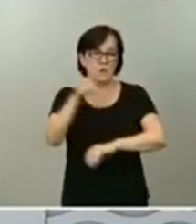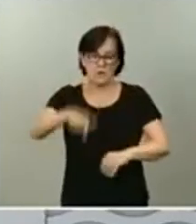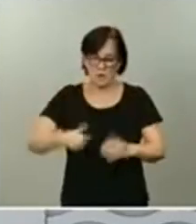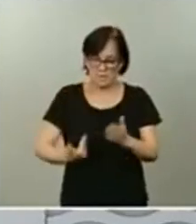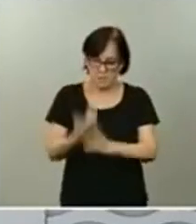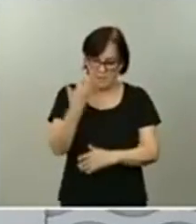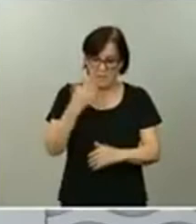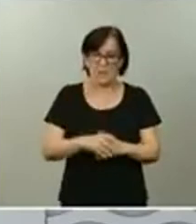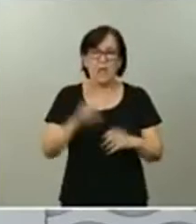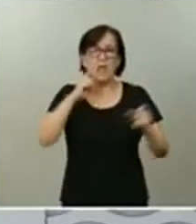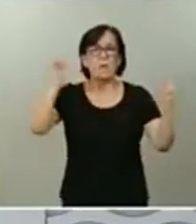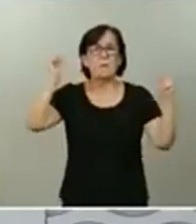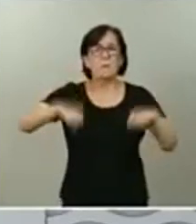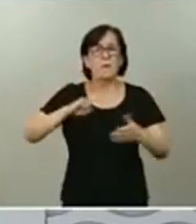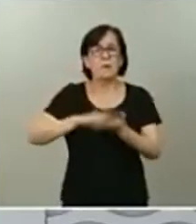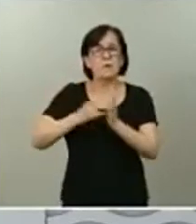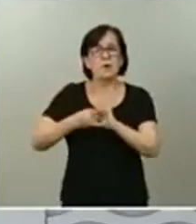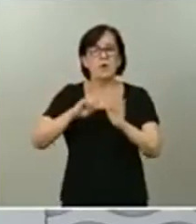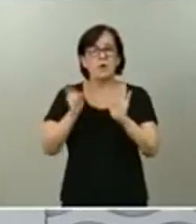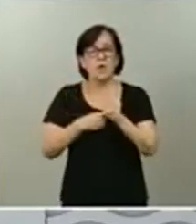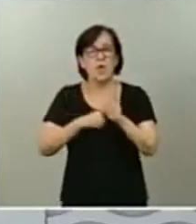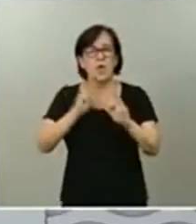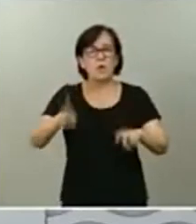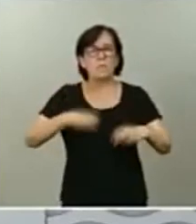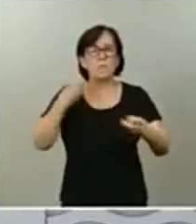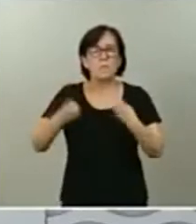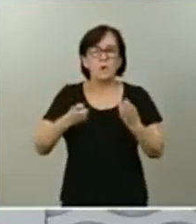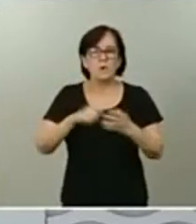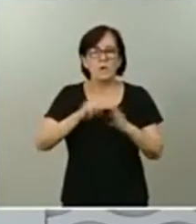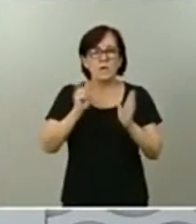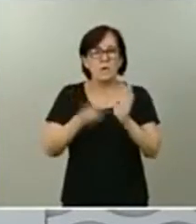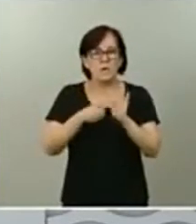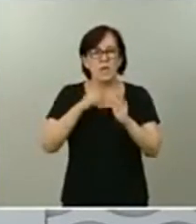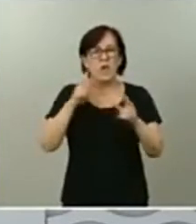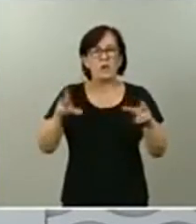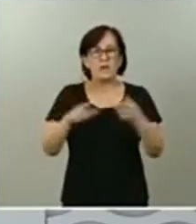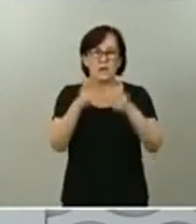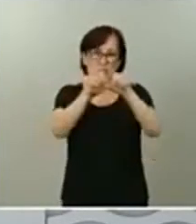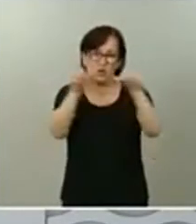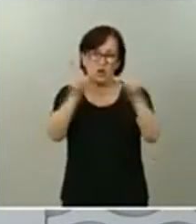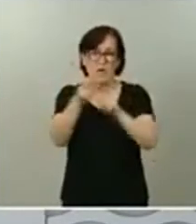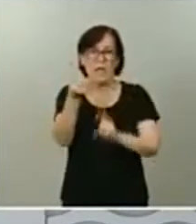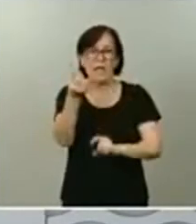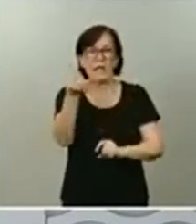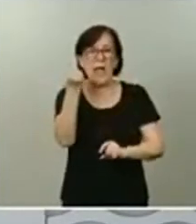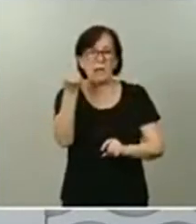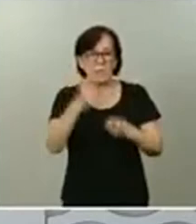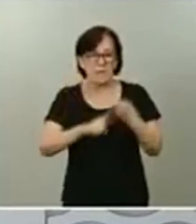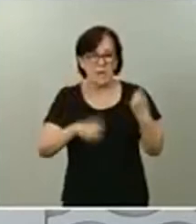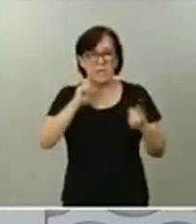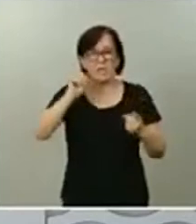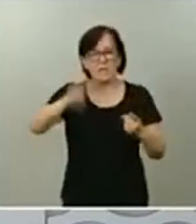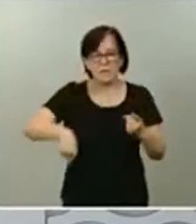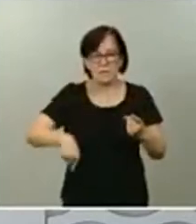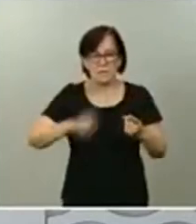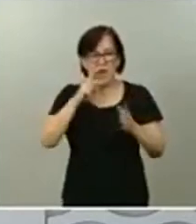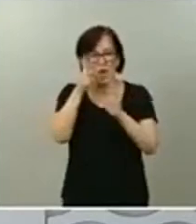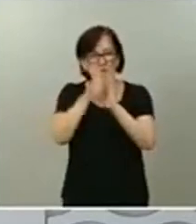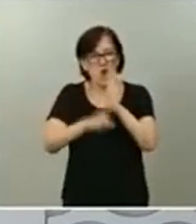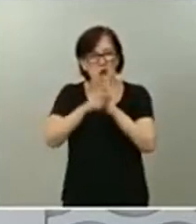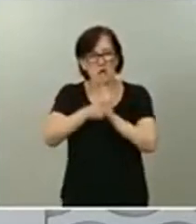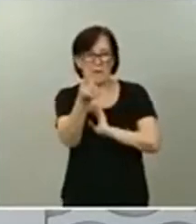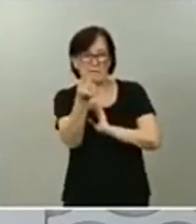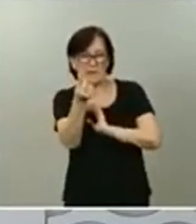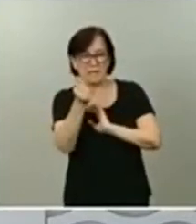ha aprobado el proyecto de ley que modifica la Ley de Sociedades de Capital, incluso otras normas financieras, y que